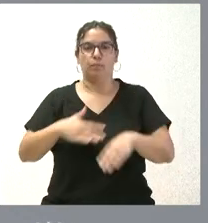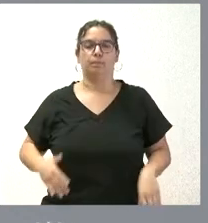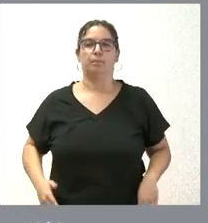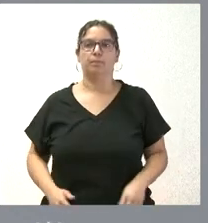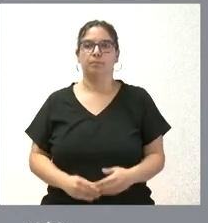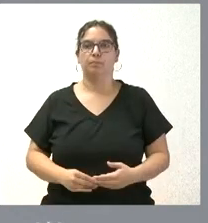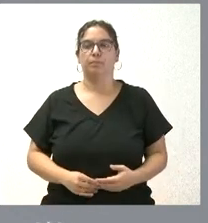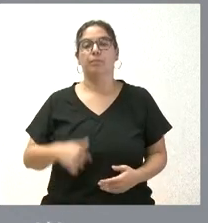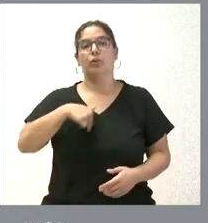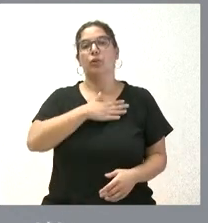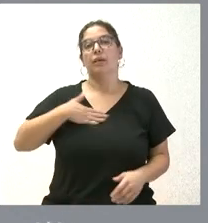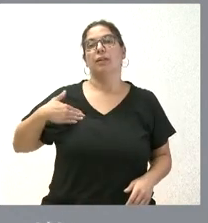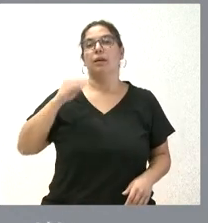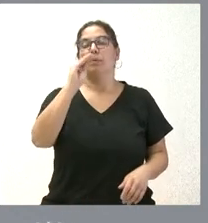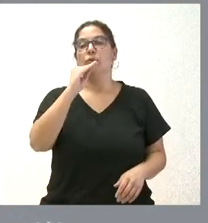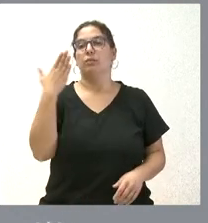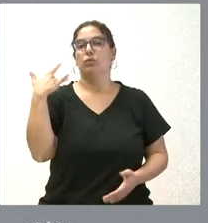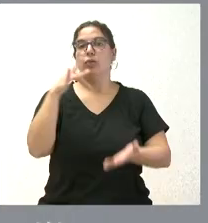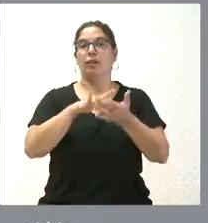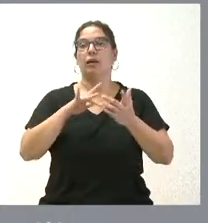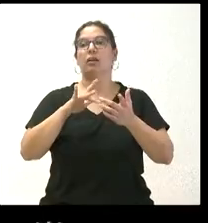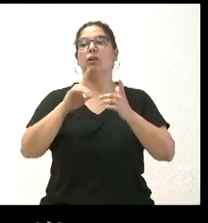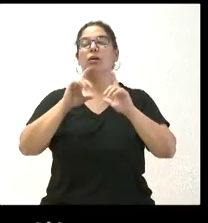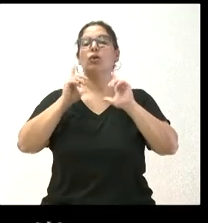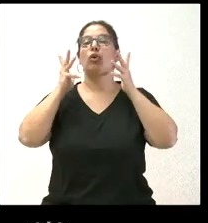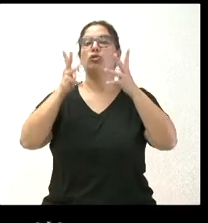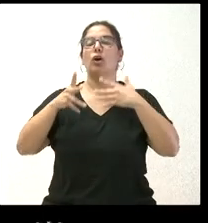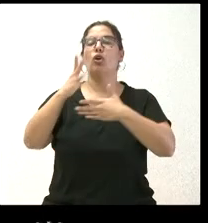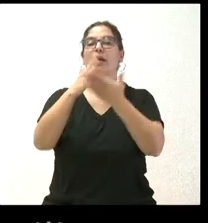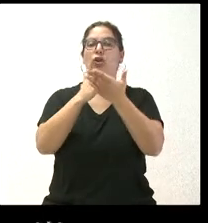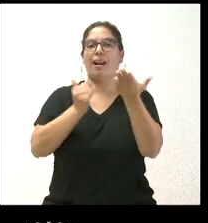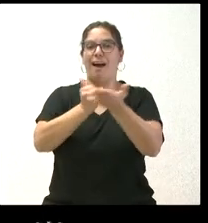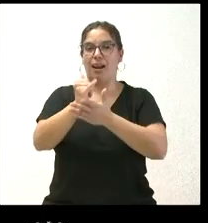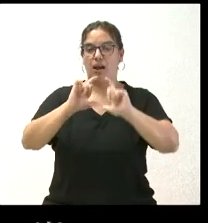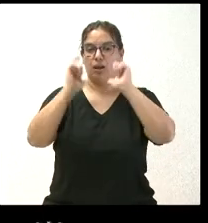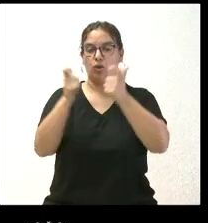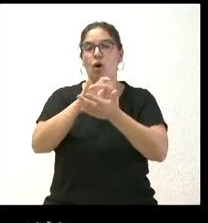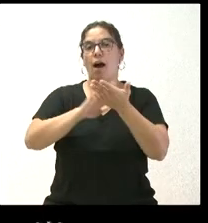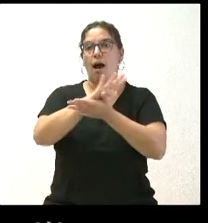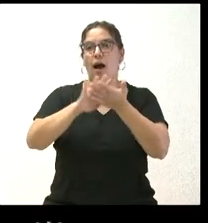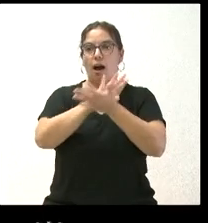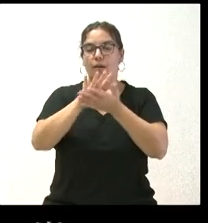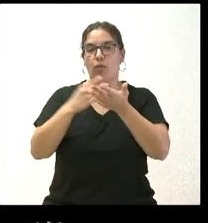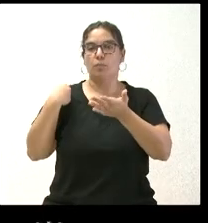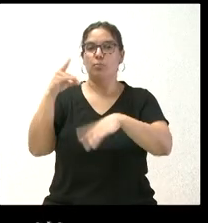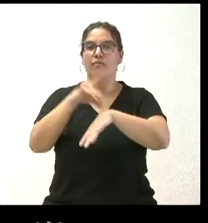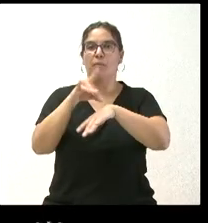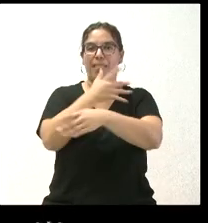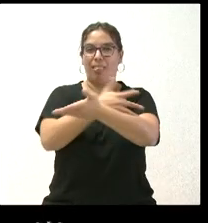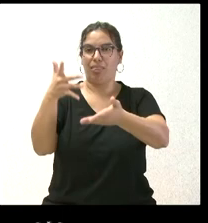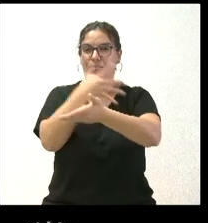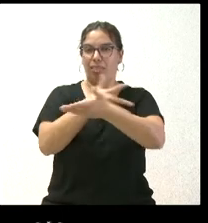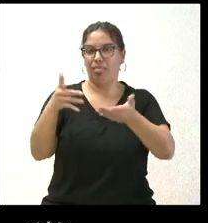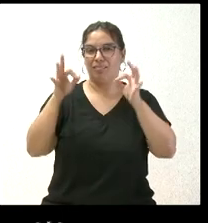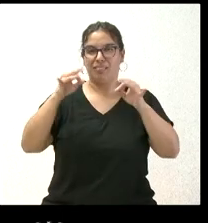Yo quería preguntar. El otro día hubo reunión del Consejo Regional Agrario y se abordó la enfermedad hemorrágica epizótica. ¿Se plantearon